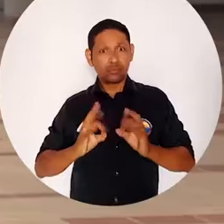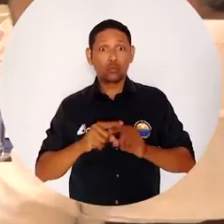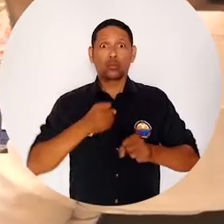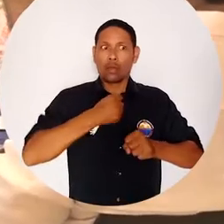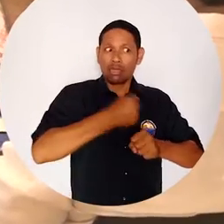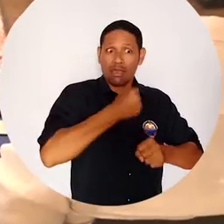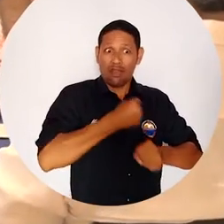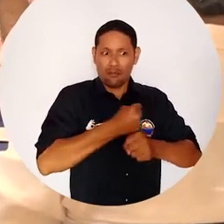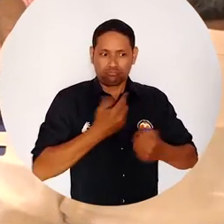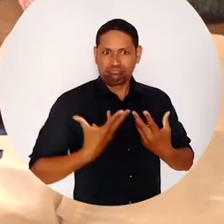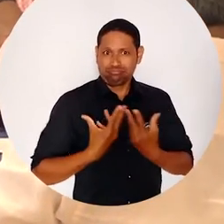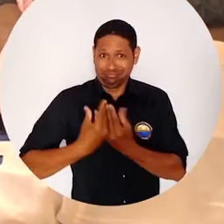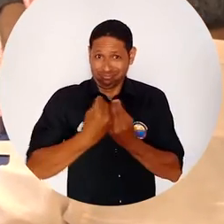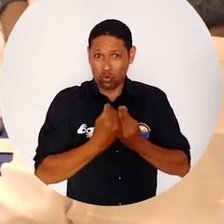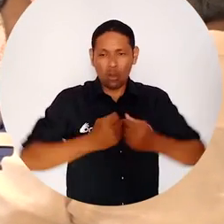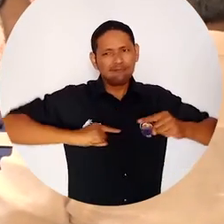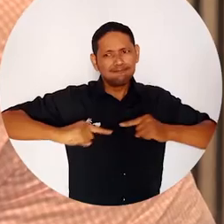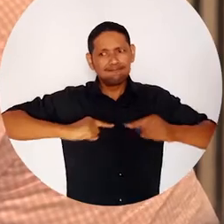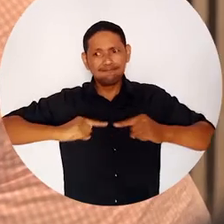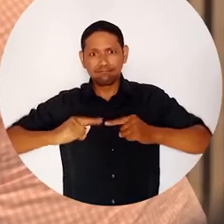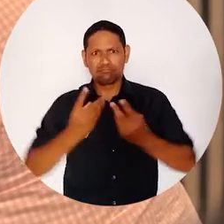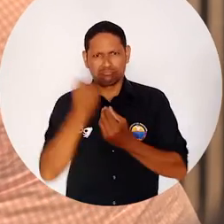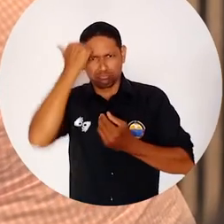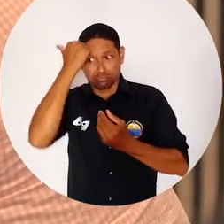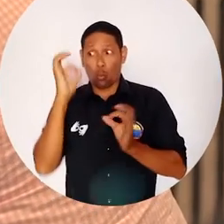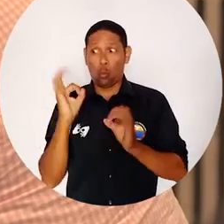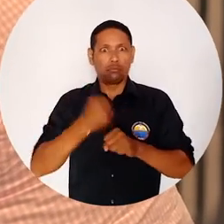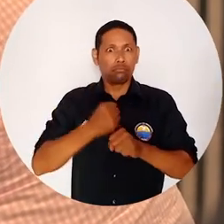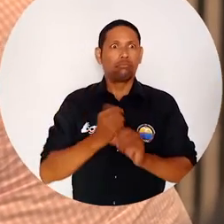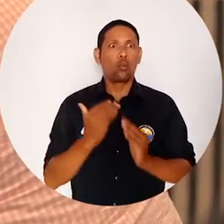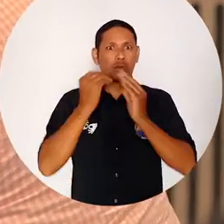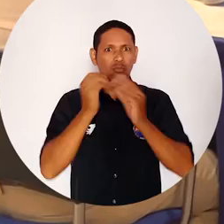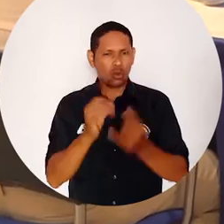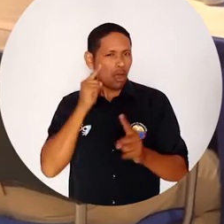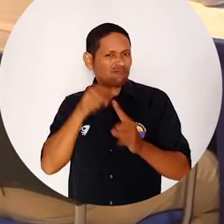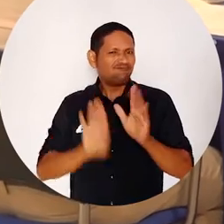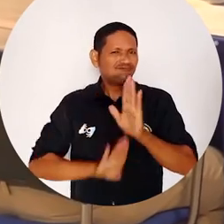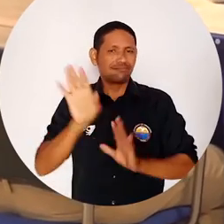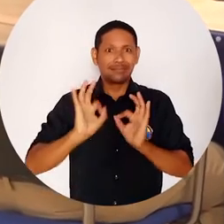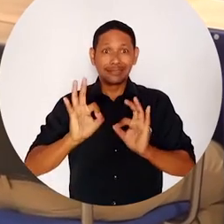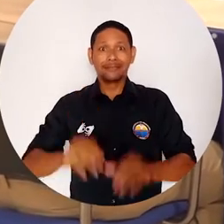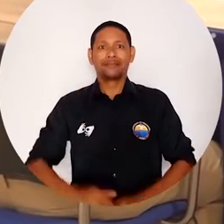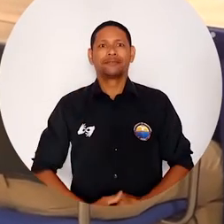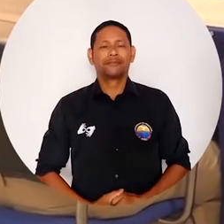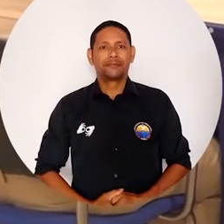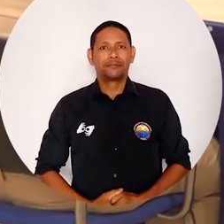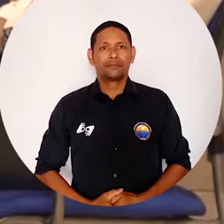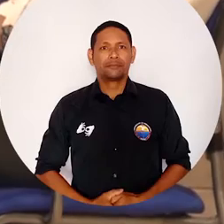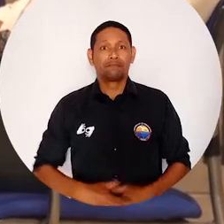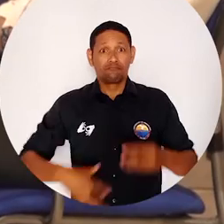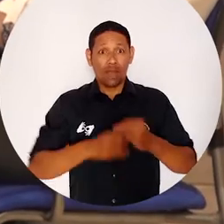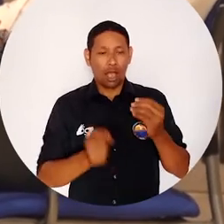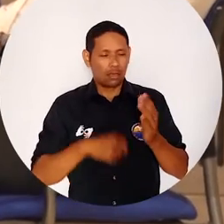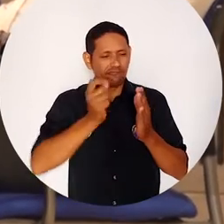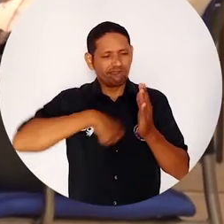el equipo administrativo y docente de la universidad para que esto sea un éxito. Por otro lado, se aprobó la